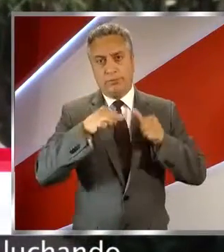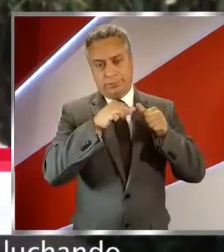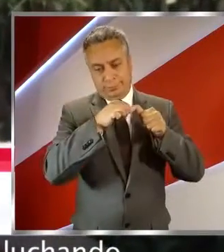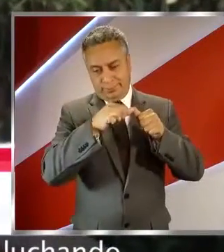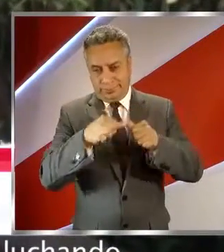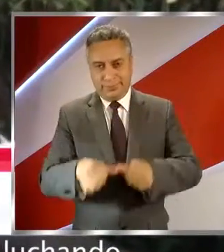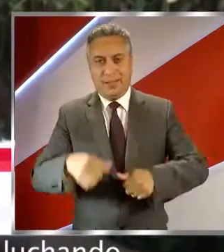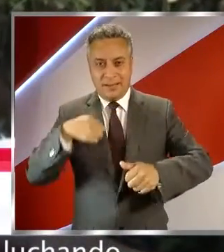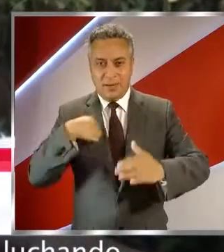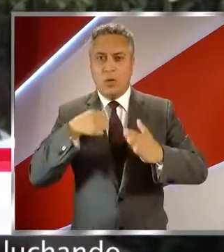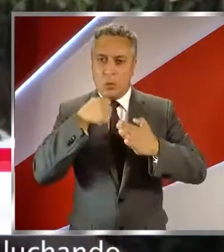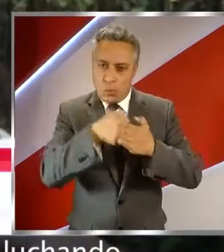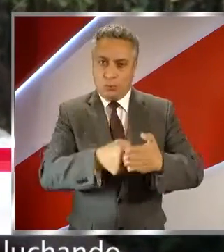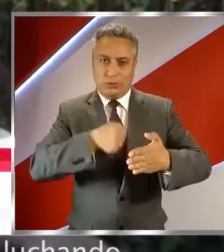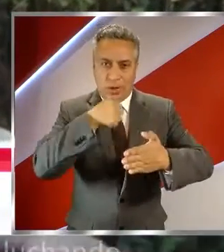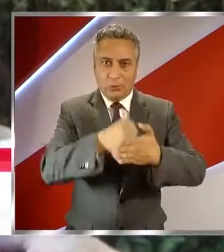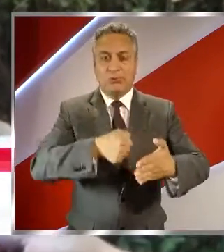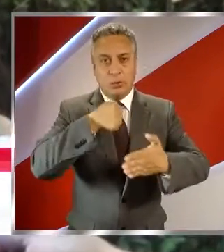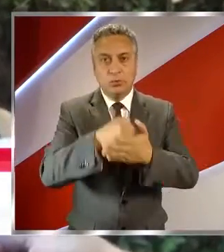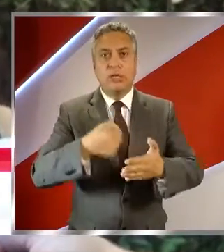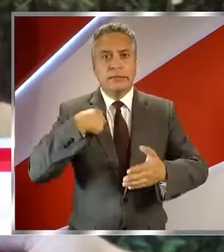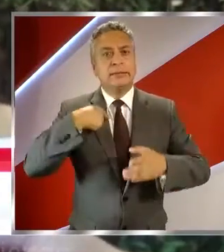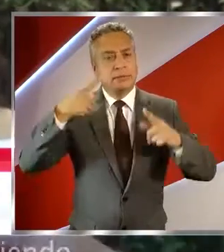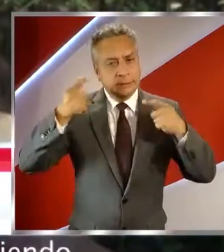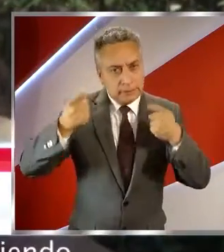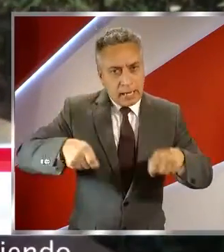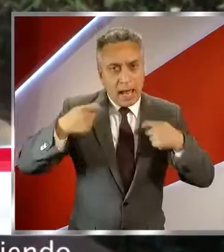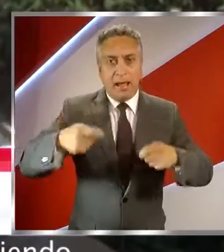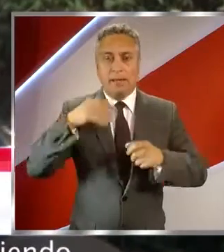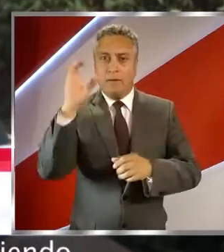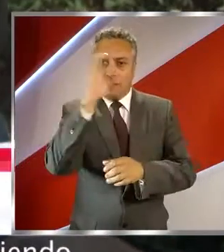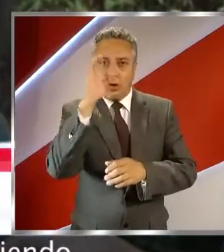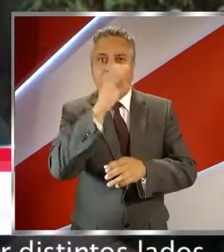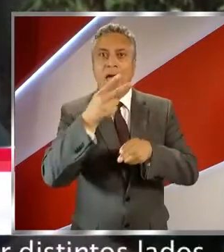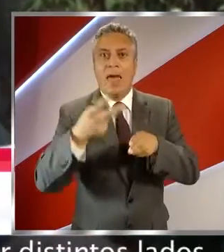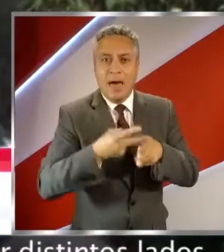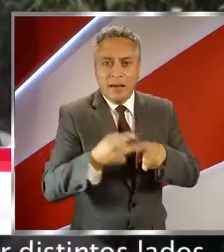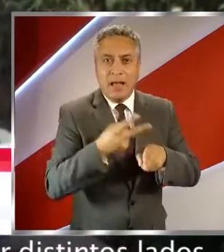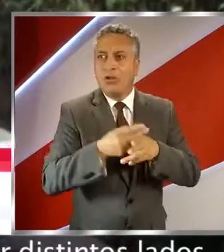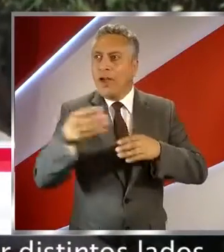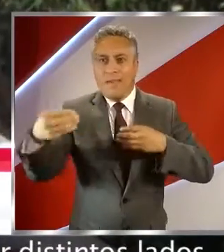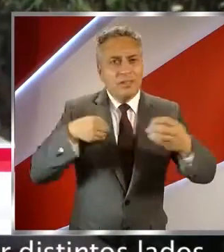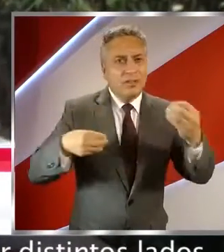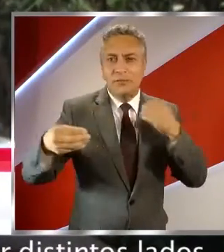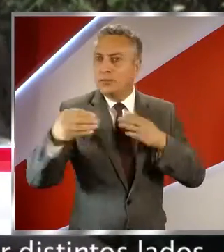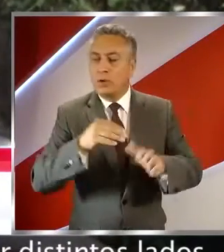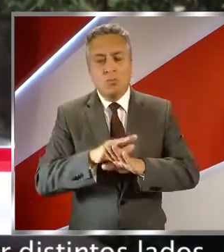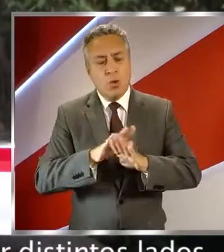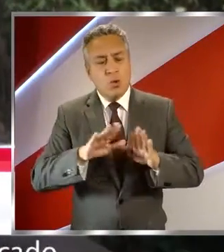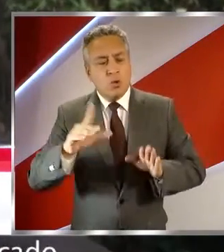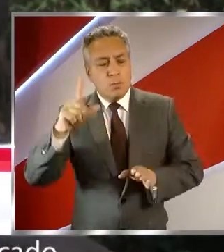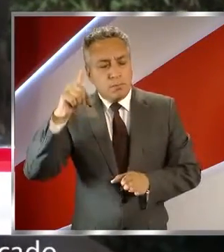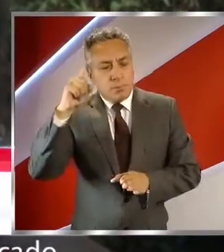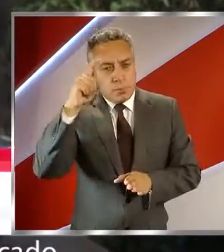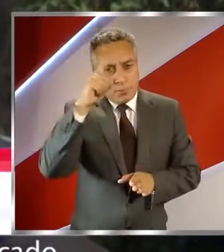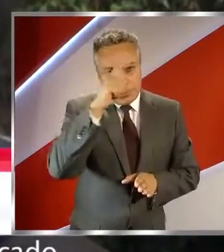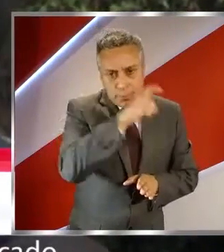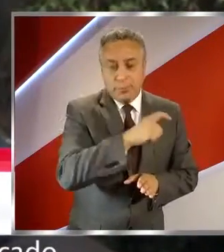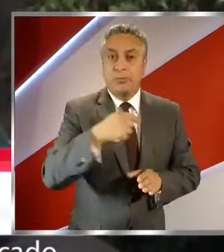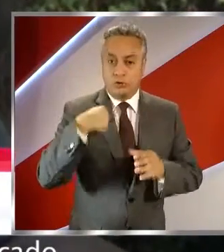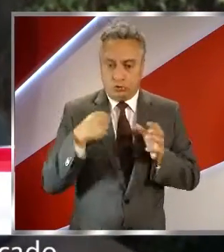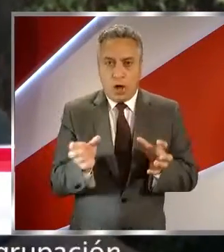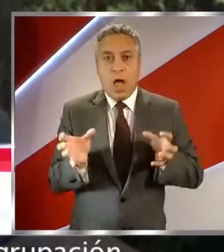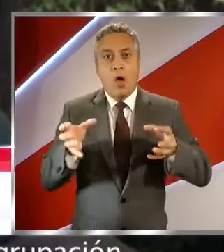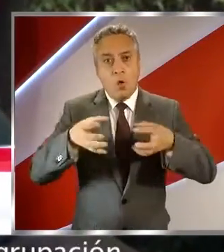Llevábamos bastante tiempo luchando, tratamos de buscar arriendo, tratamos de buscar comodato por distintos lados y nos era muy